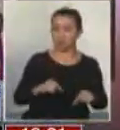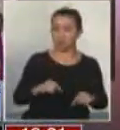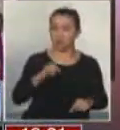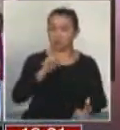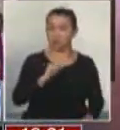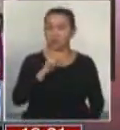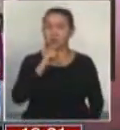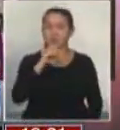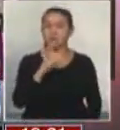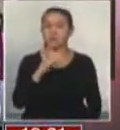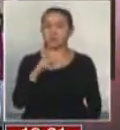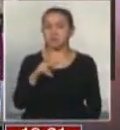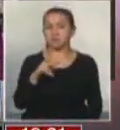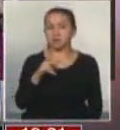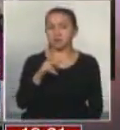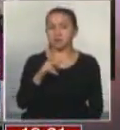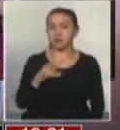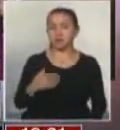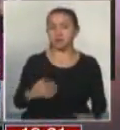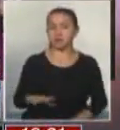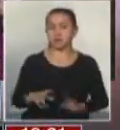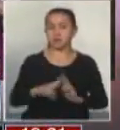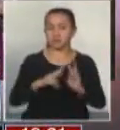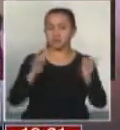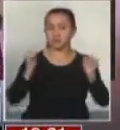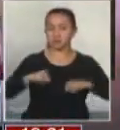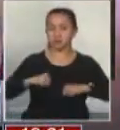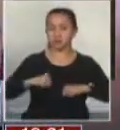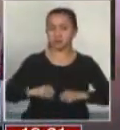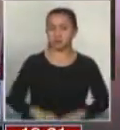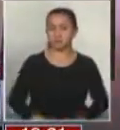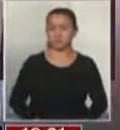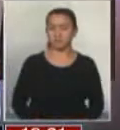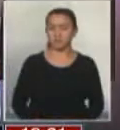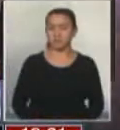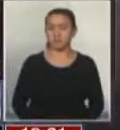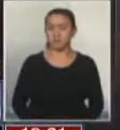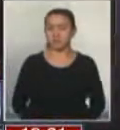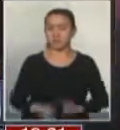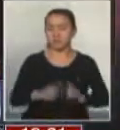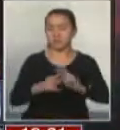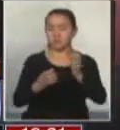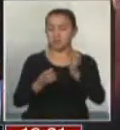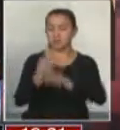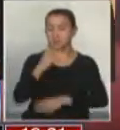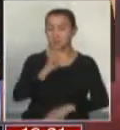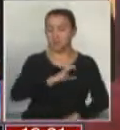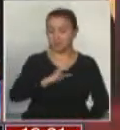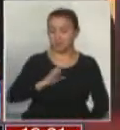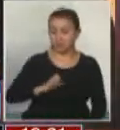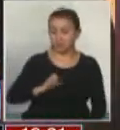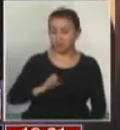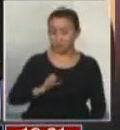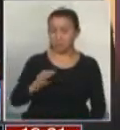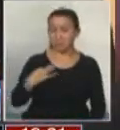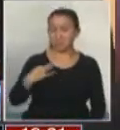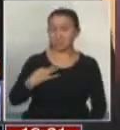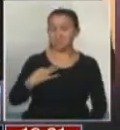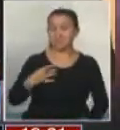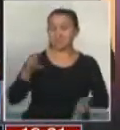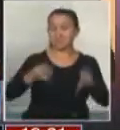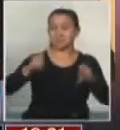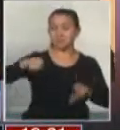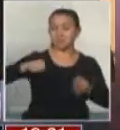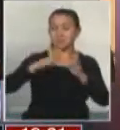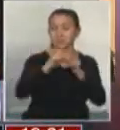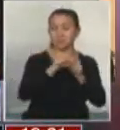ABP? Si es que cuando se llegue a aprobar finalmente que se crea un nuevo Estado civil, que van a tener tribunales de familia y